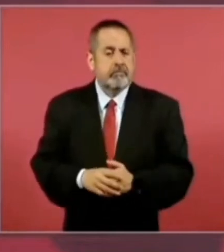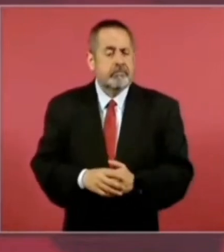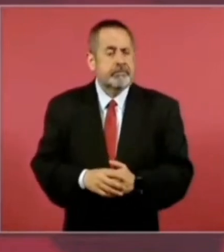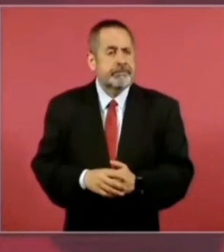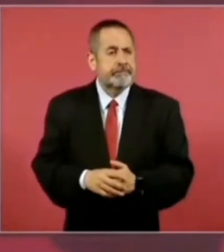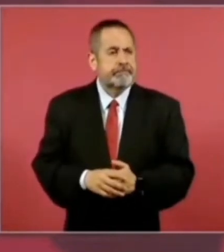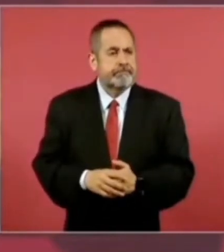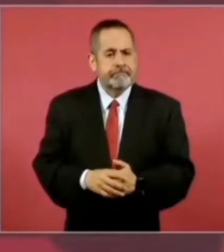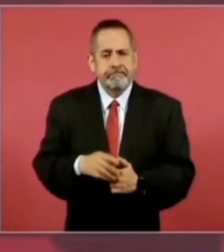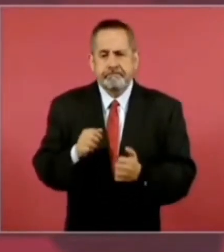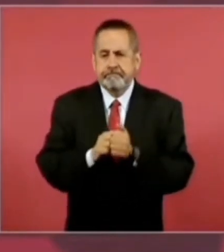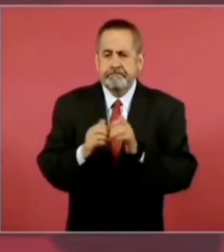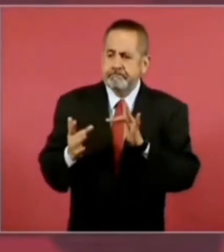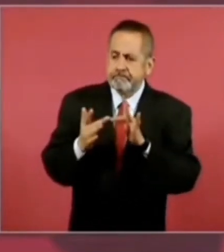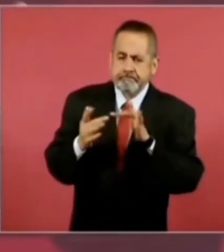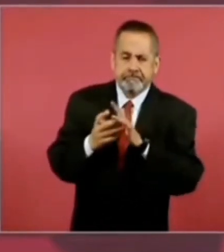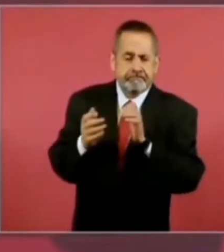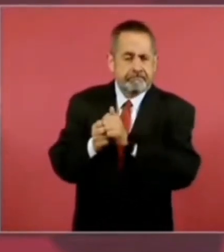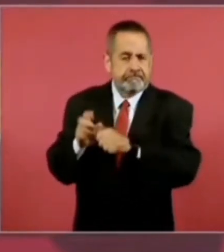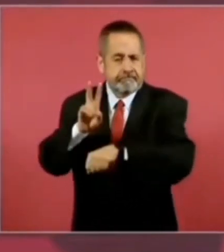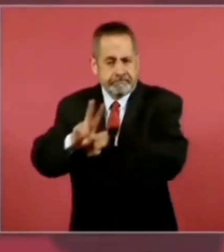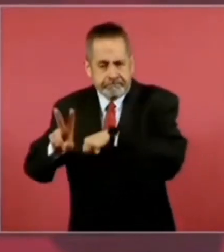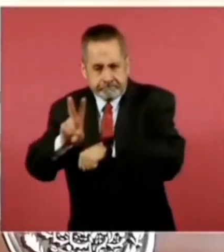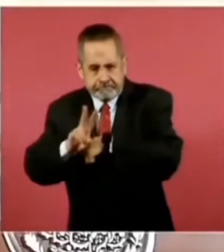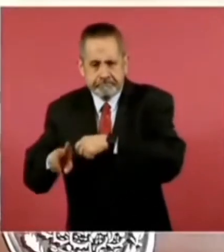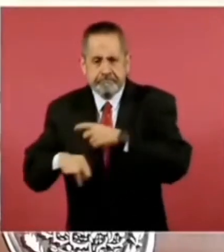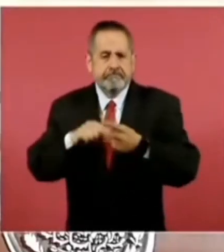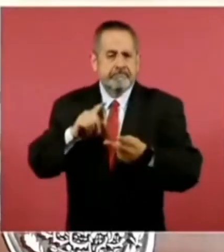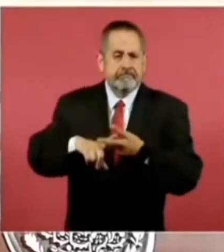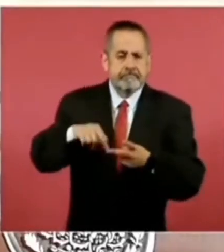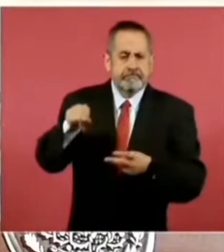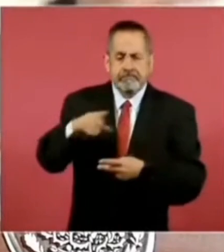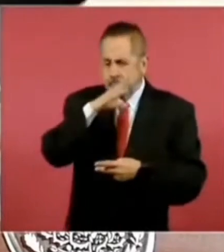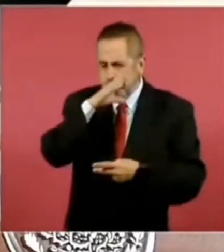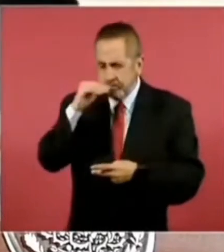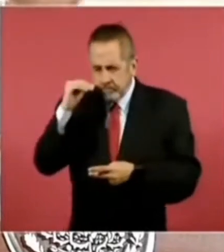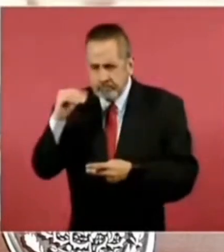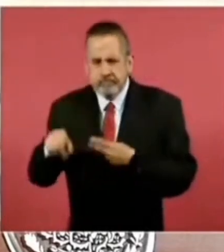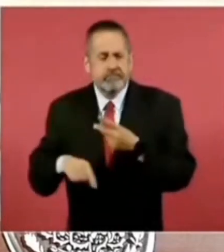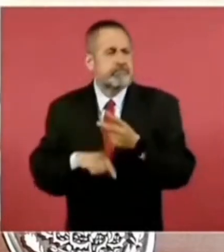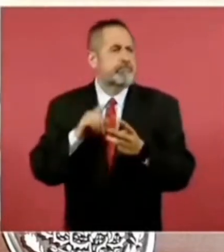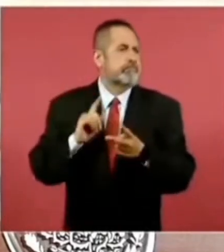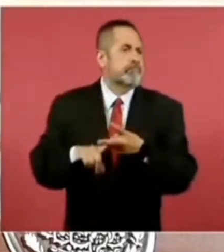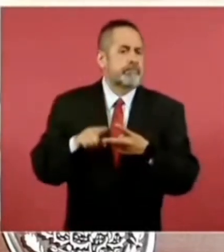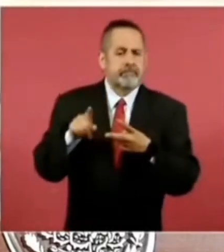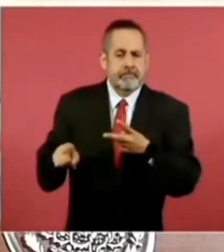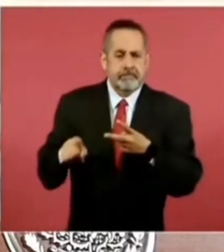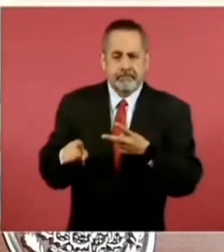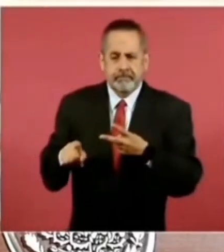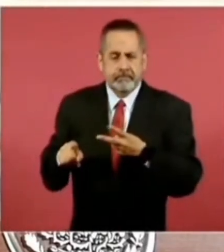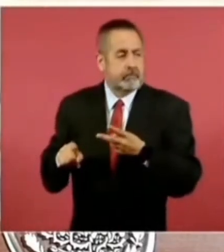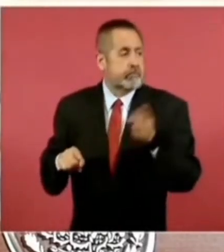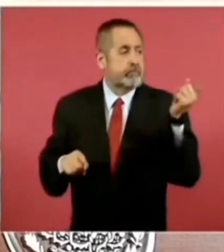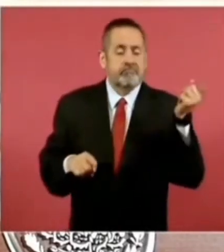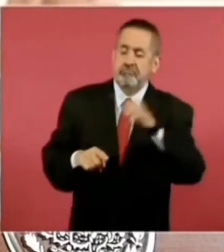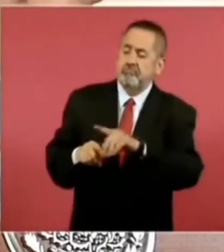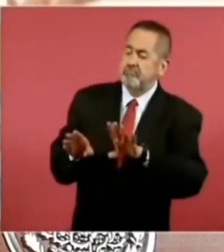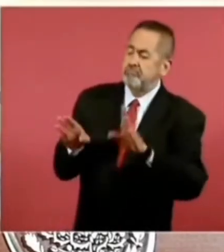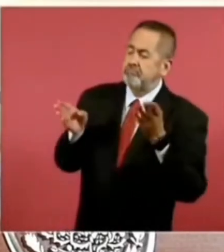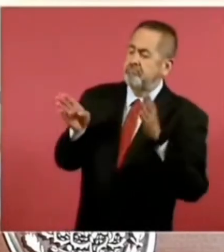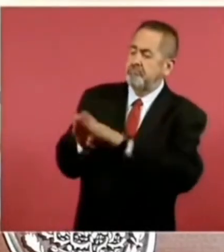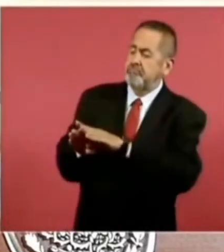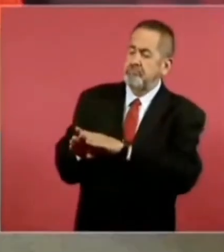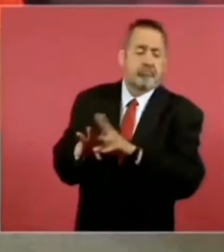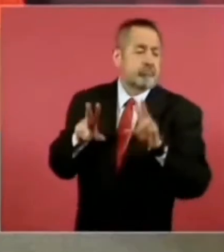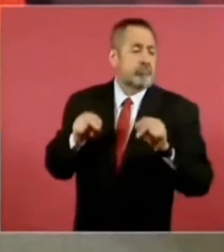Venezuela, con Cuba, quitar el bloqueo a Cuba,